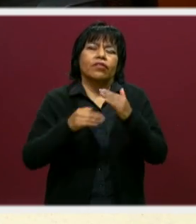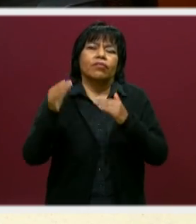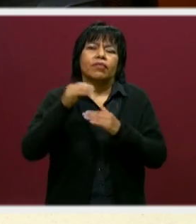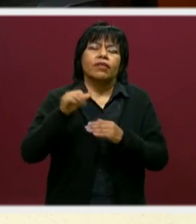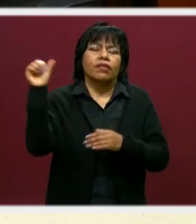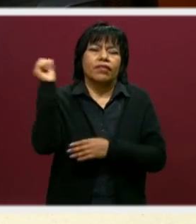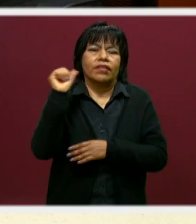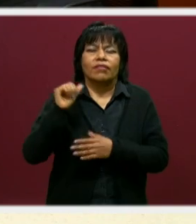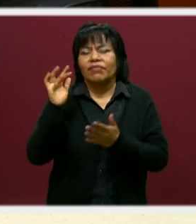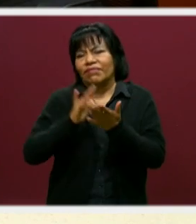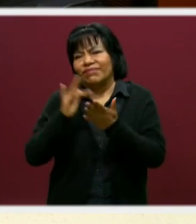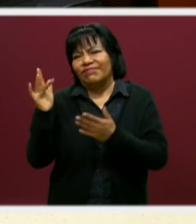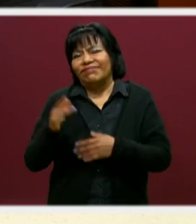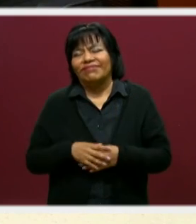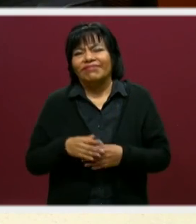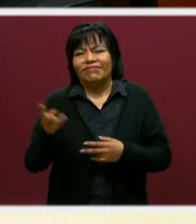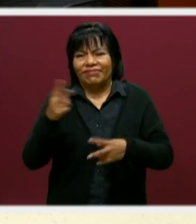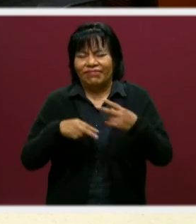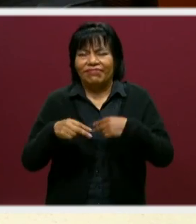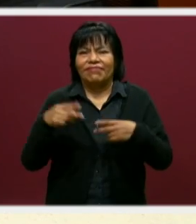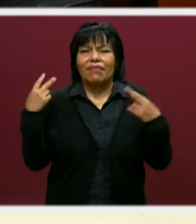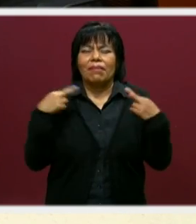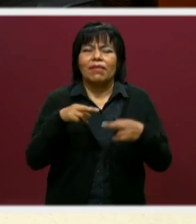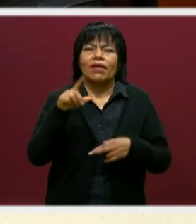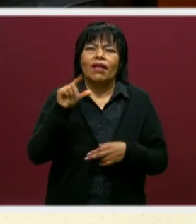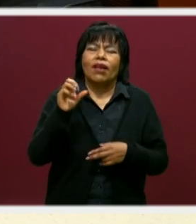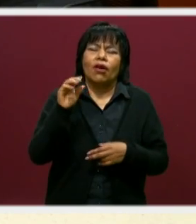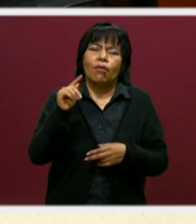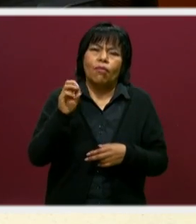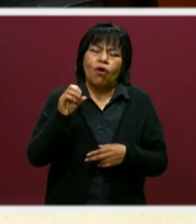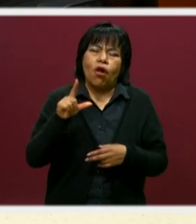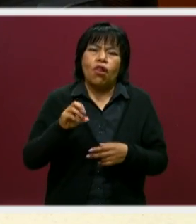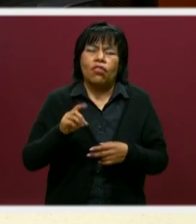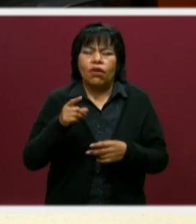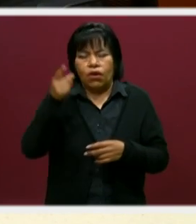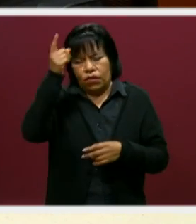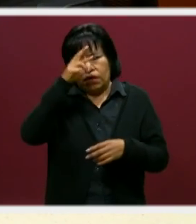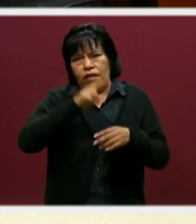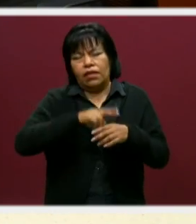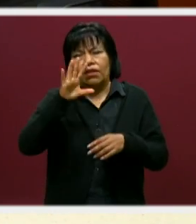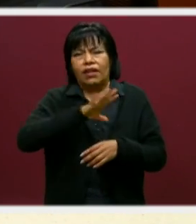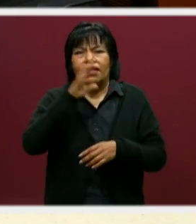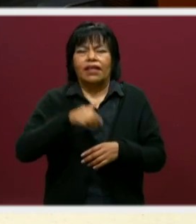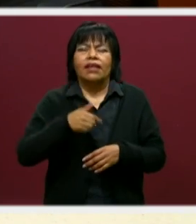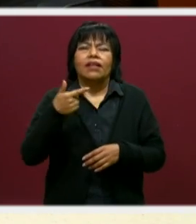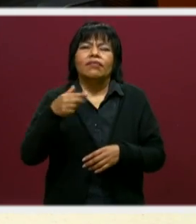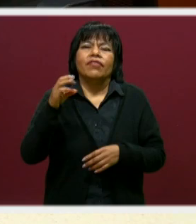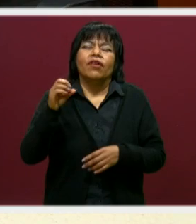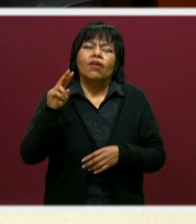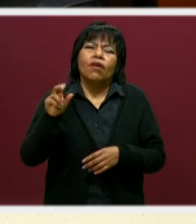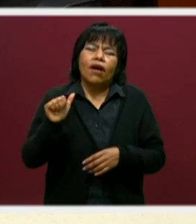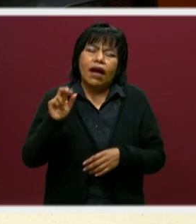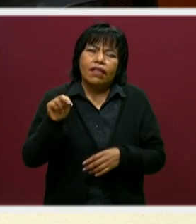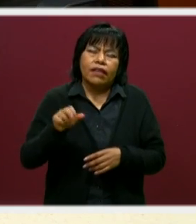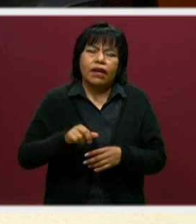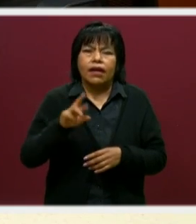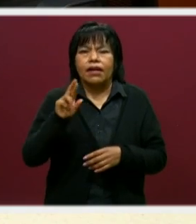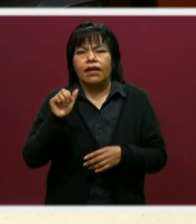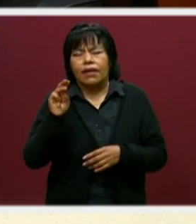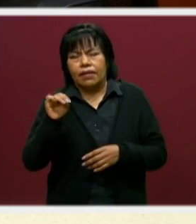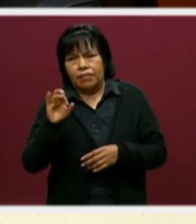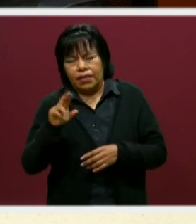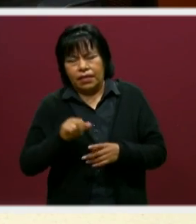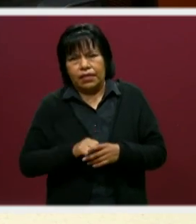quiero agradecer muchísimo que hayan estado con nosotros, maestro Leopoldo González Rosas, director general, y Johanna Ramírez